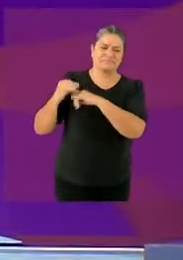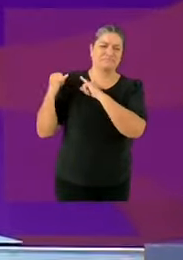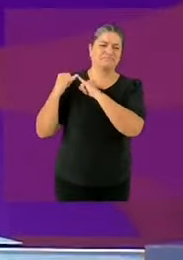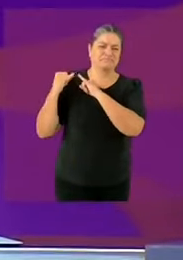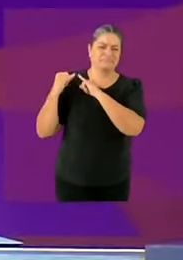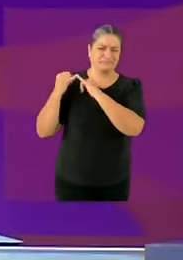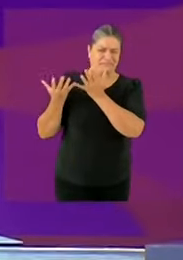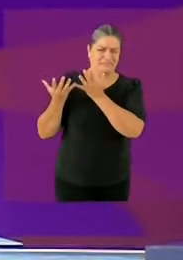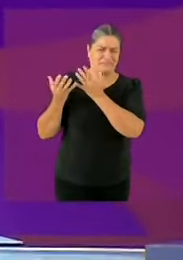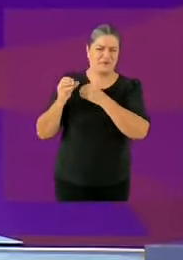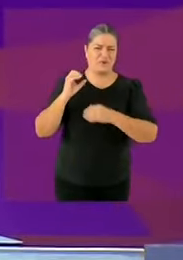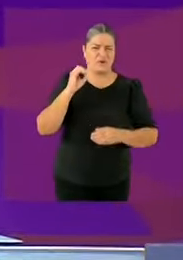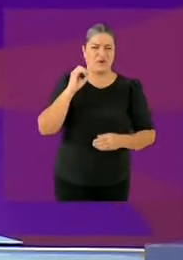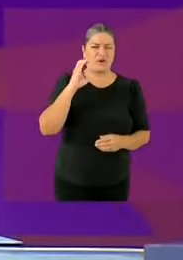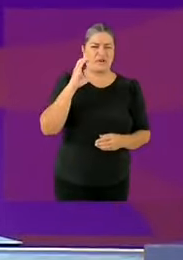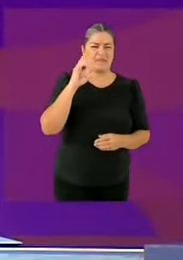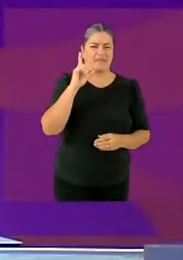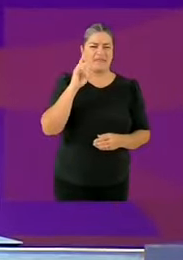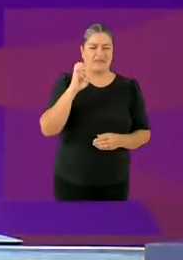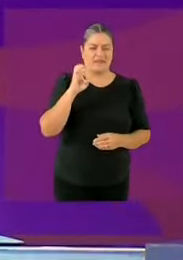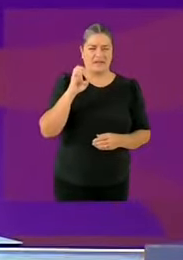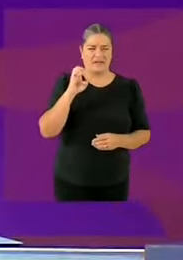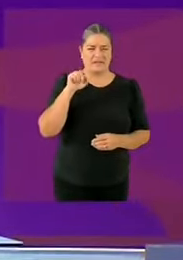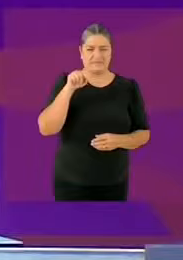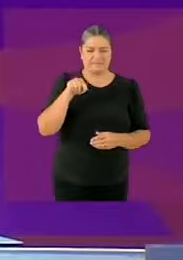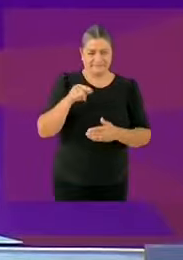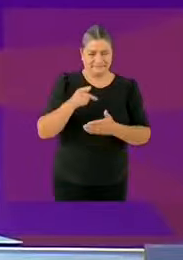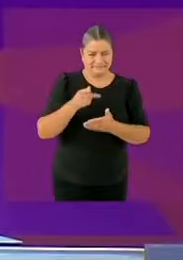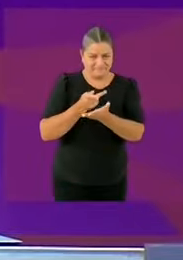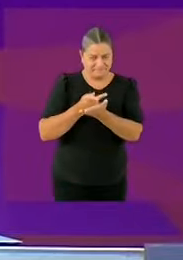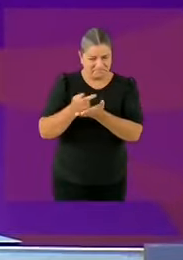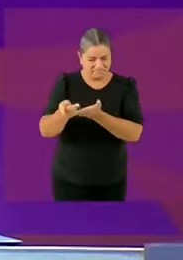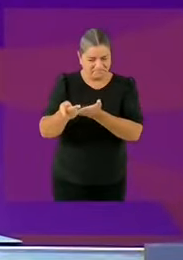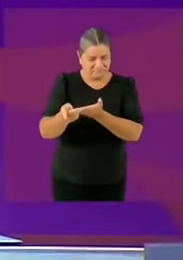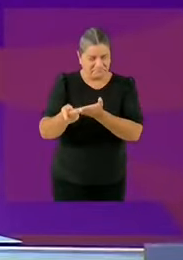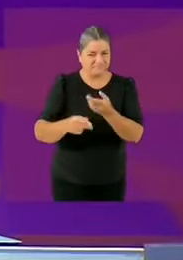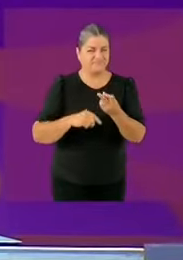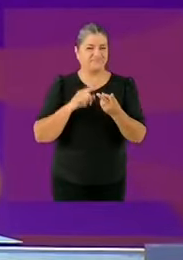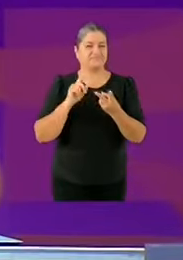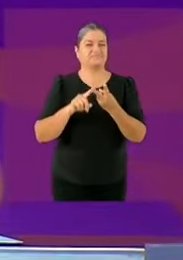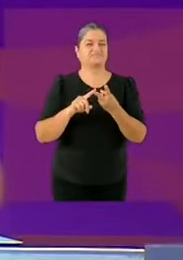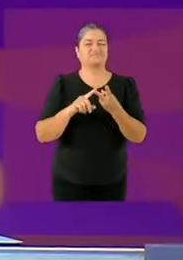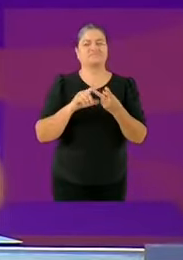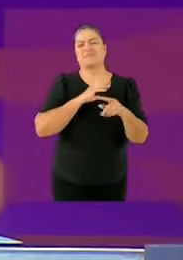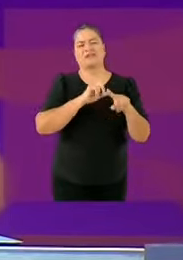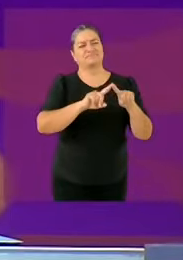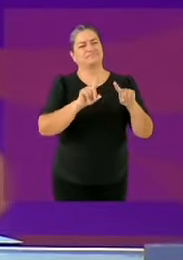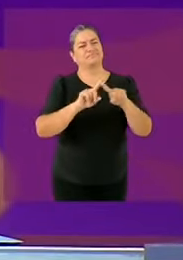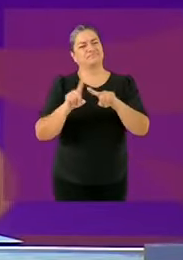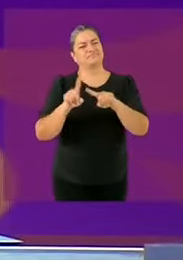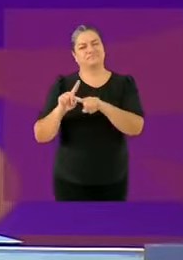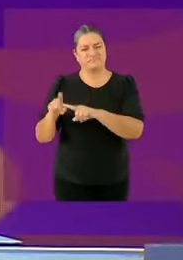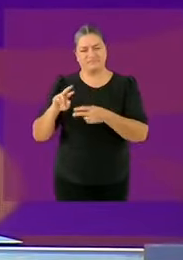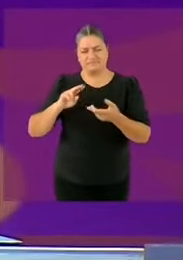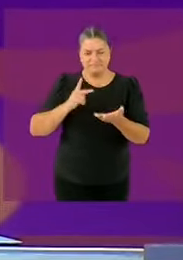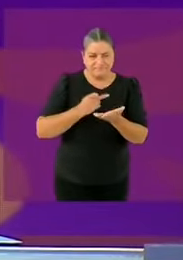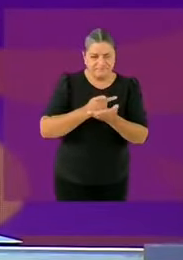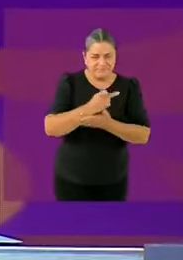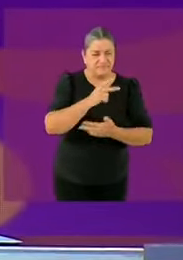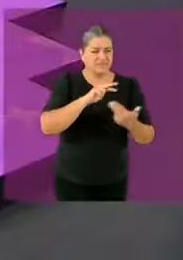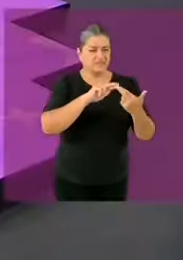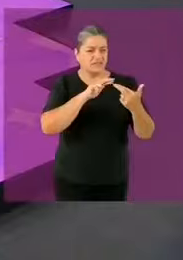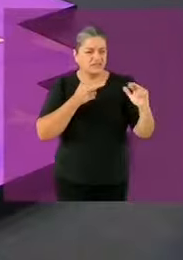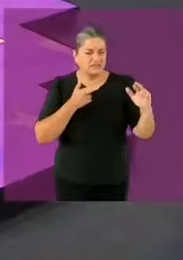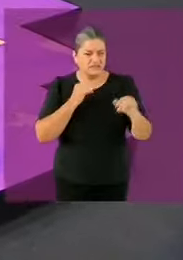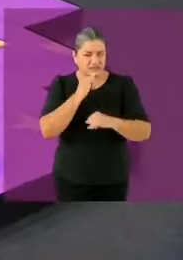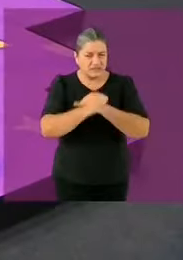OCDE. Premio a la innovación en las compras públicas por la OEA, el BID y la Red Interamericana de Compras. Campeones en Rendición